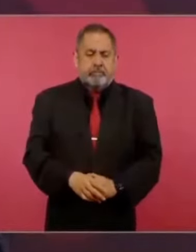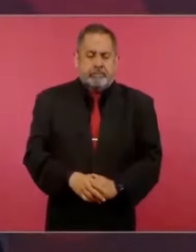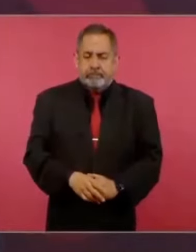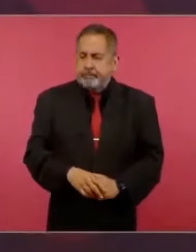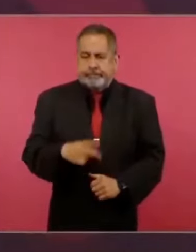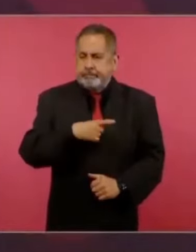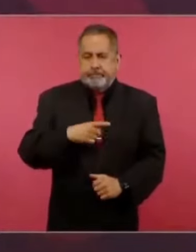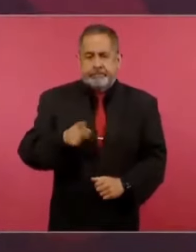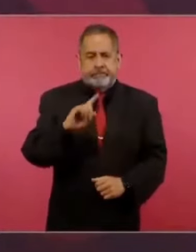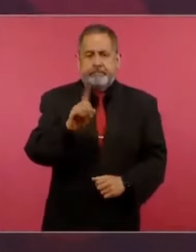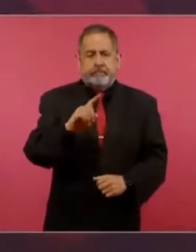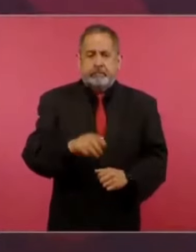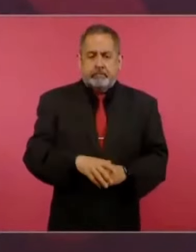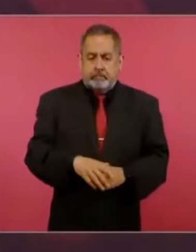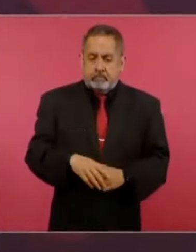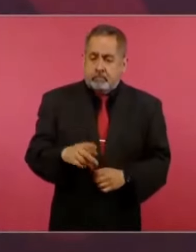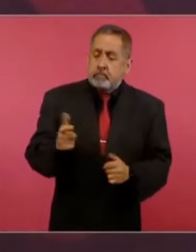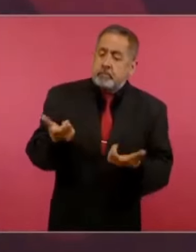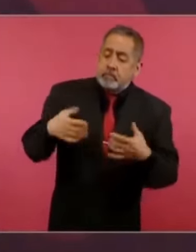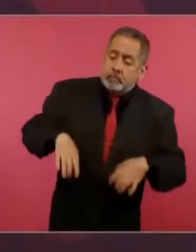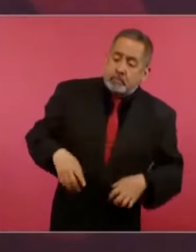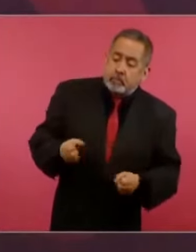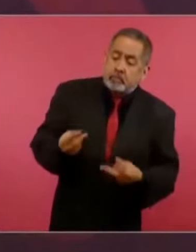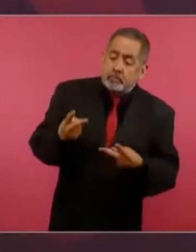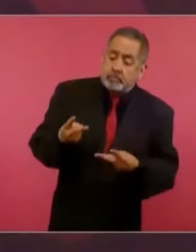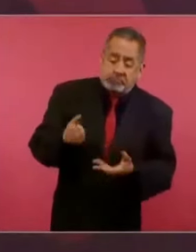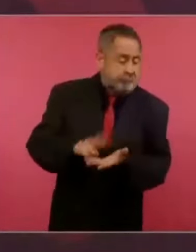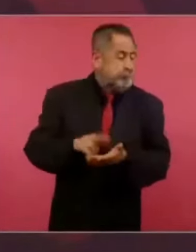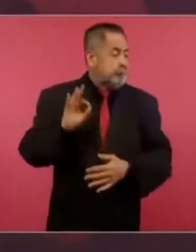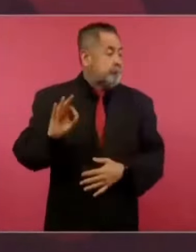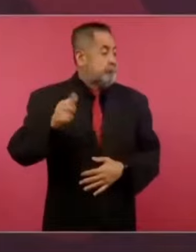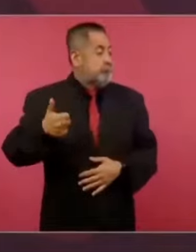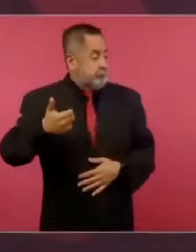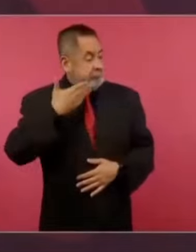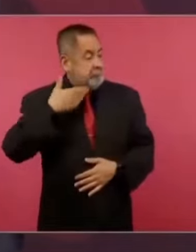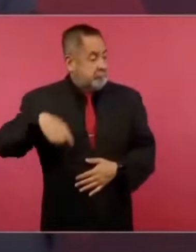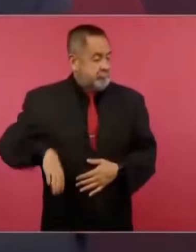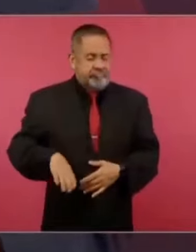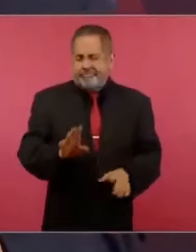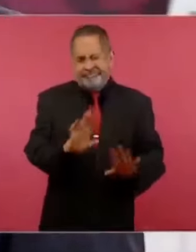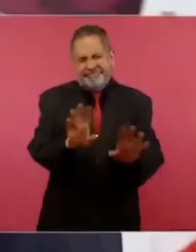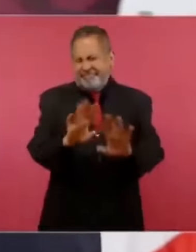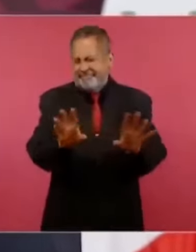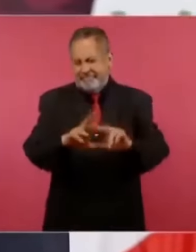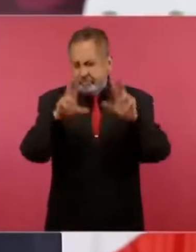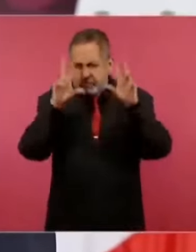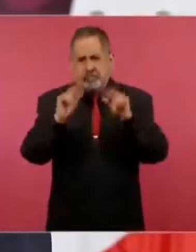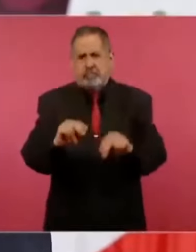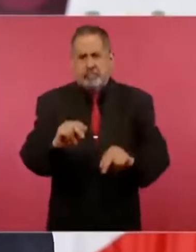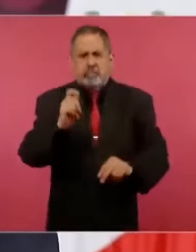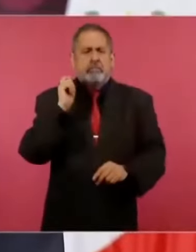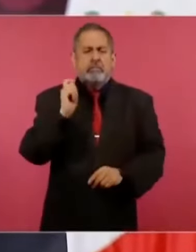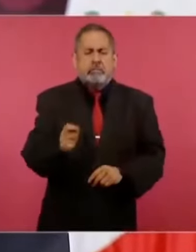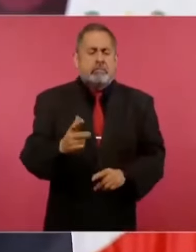cuánto tienes, cuánto vales, no, no, depende